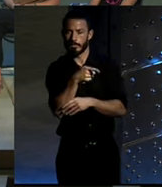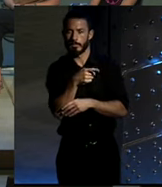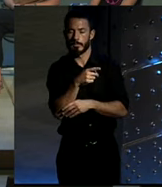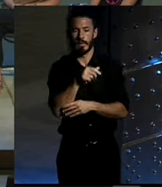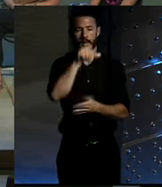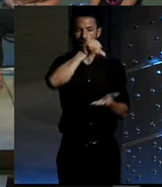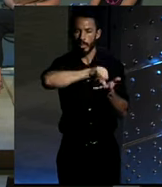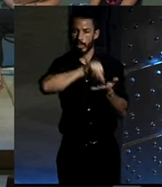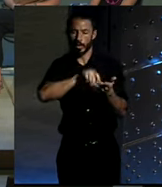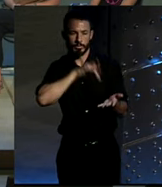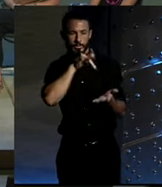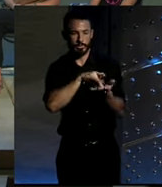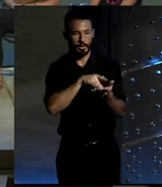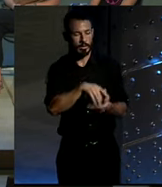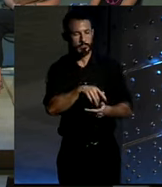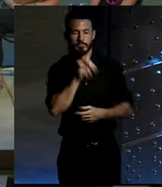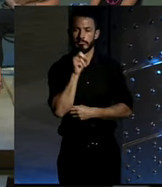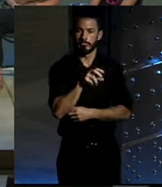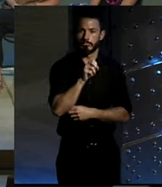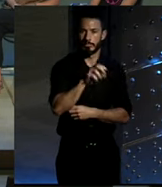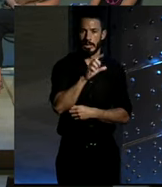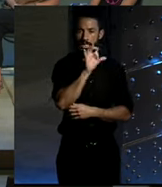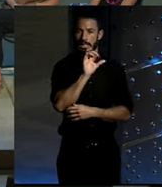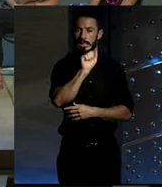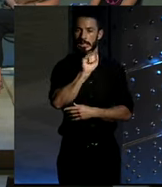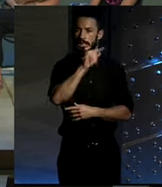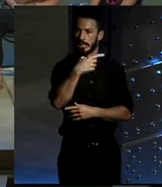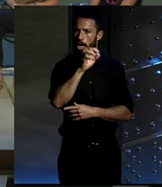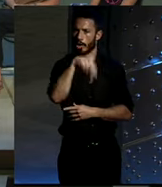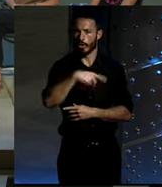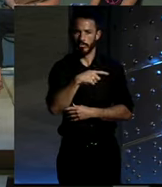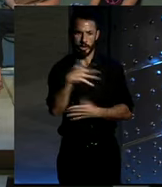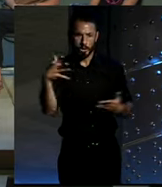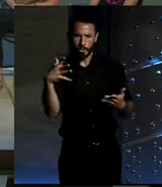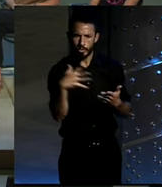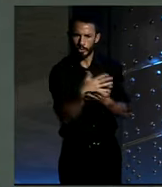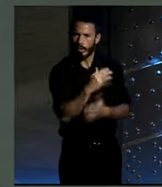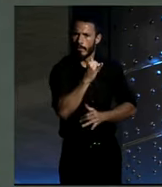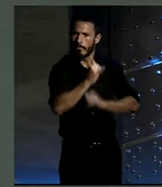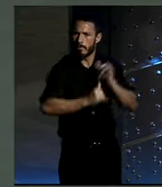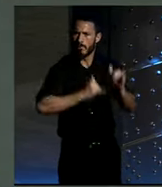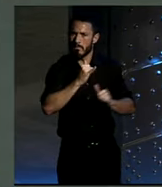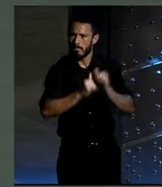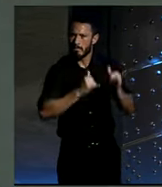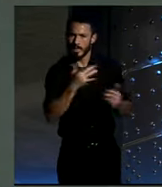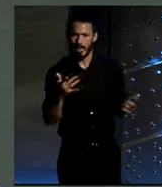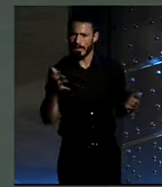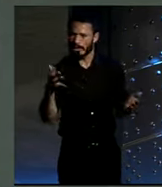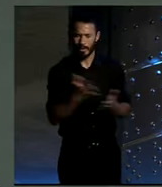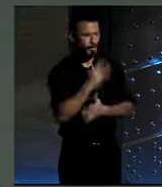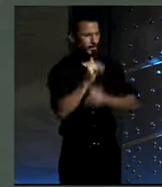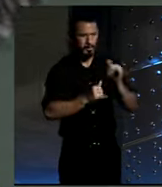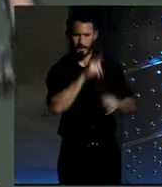por Saigón. Era una maravilla. Pero una ciudad donde todo transcurría en bicicleta, donde la gente era maravilloso, cómo se las habían ingeniado para